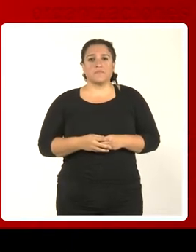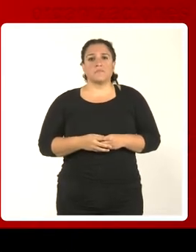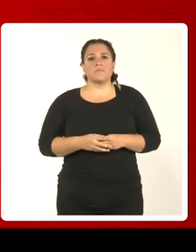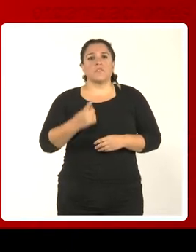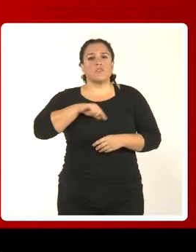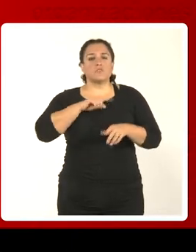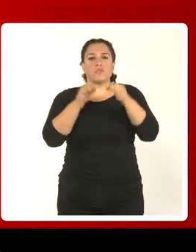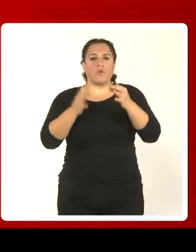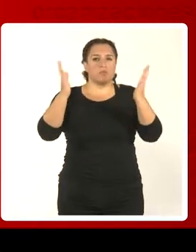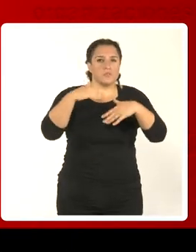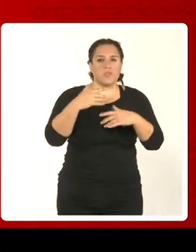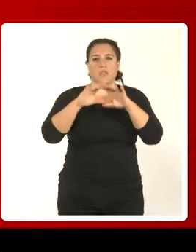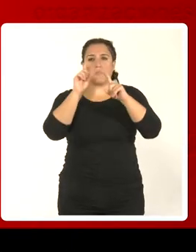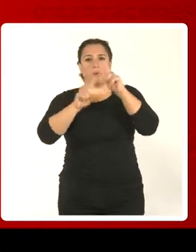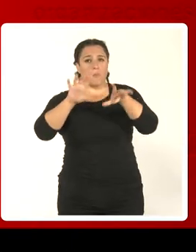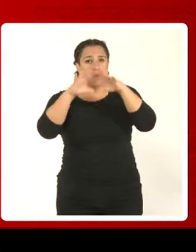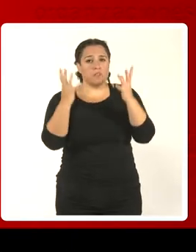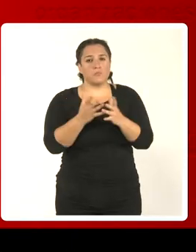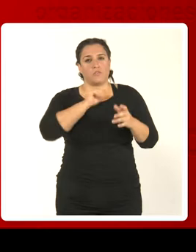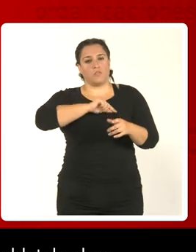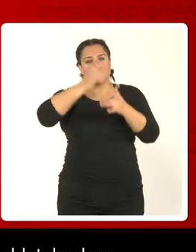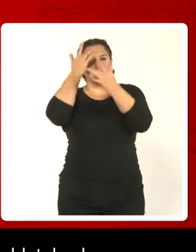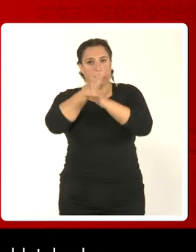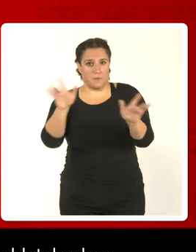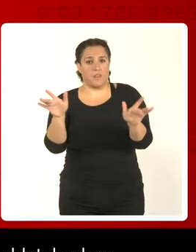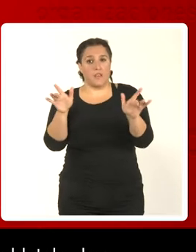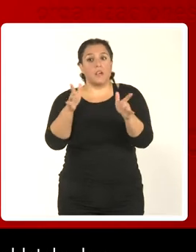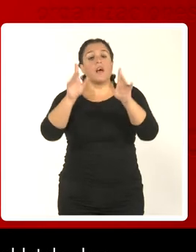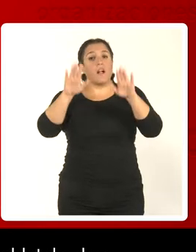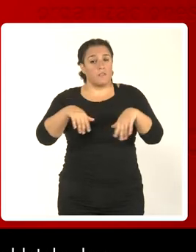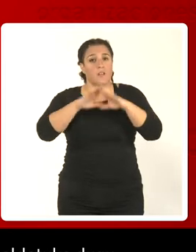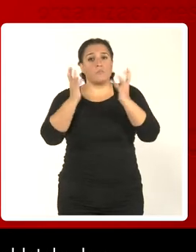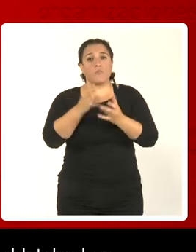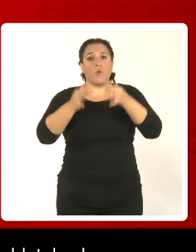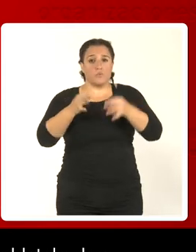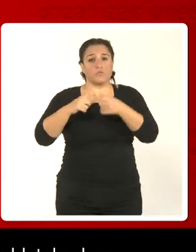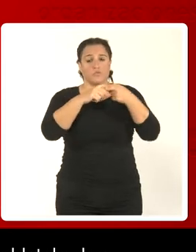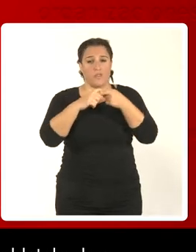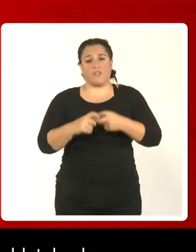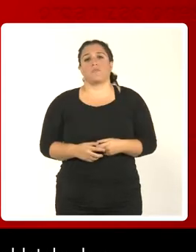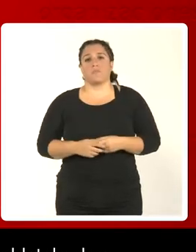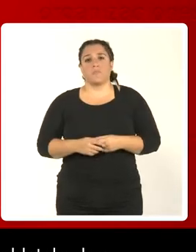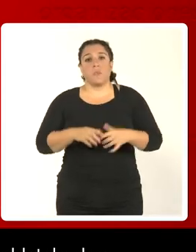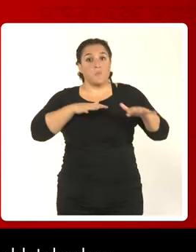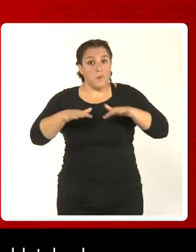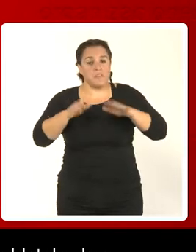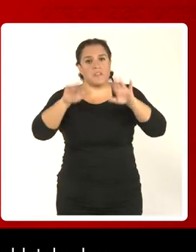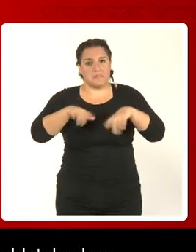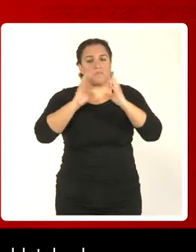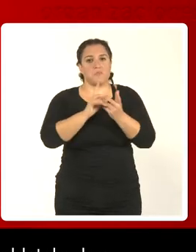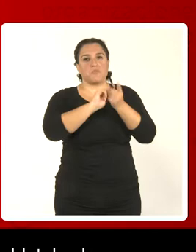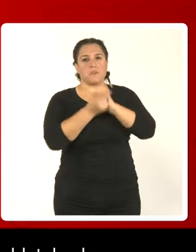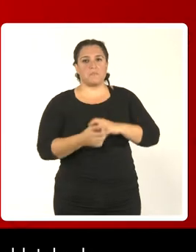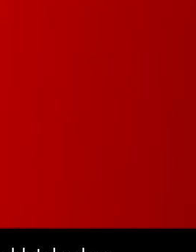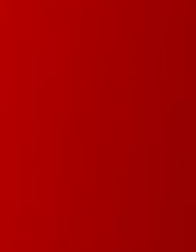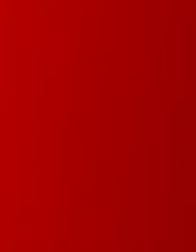Sensibilizamos sobre los problemas y las injusticias globales, promoviendo un mundo más justo y solidario. Muévete y cambiaremos el